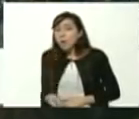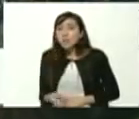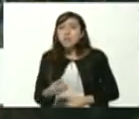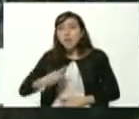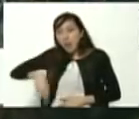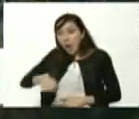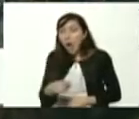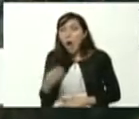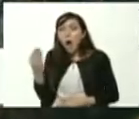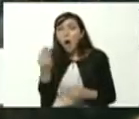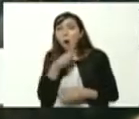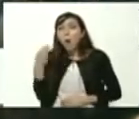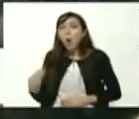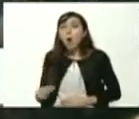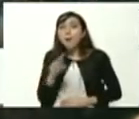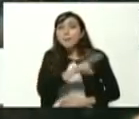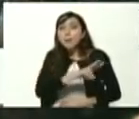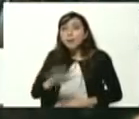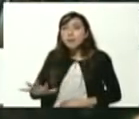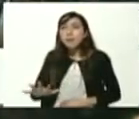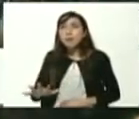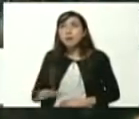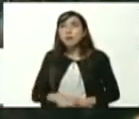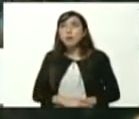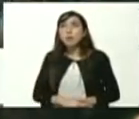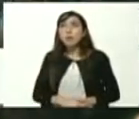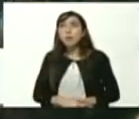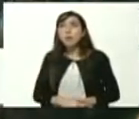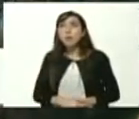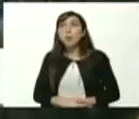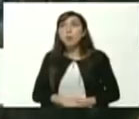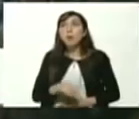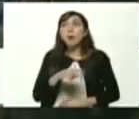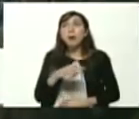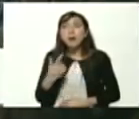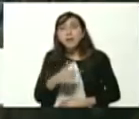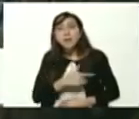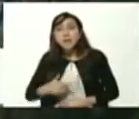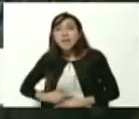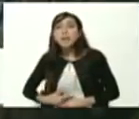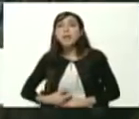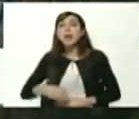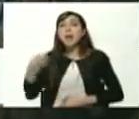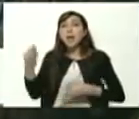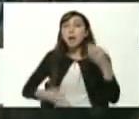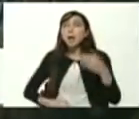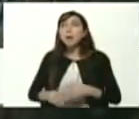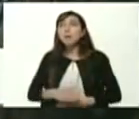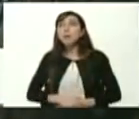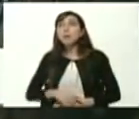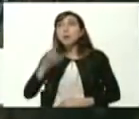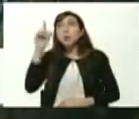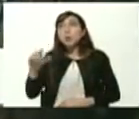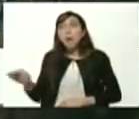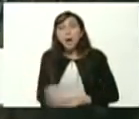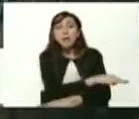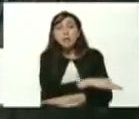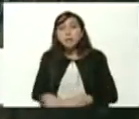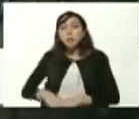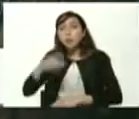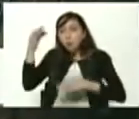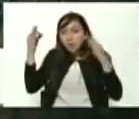los 25 que he registrado 24 quieren estudiar arquitectura este es un liceo que de seguro va